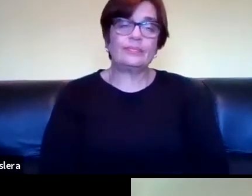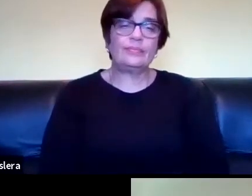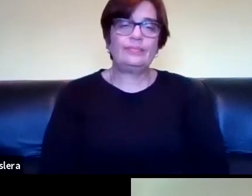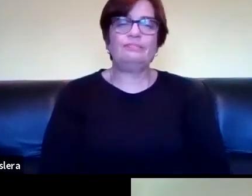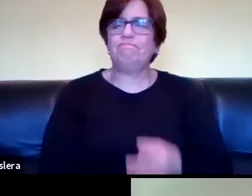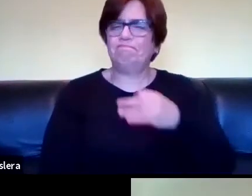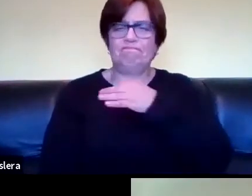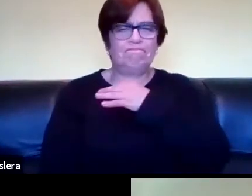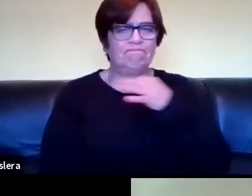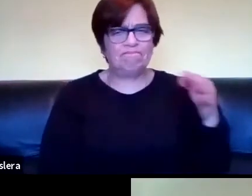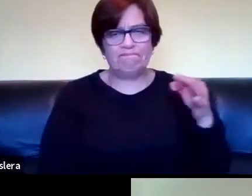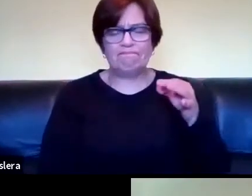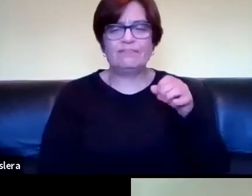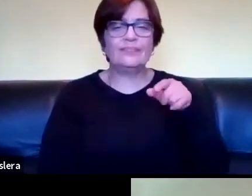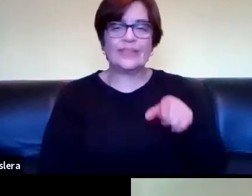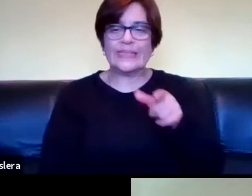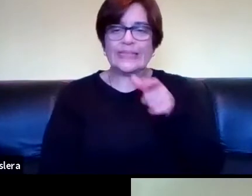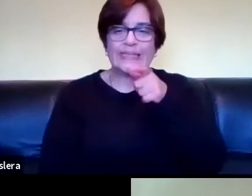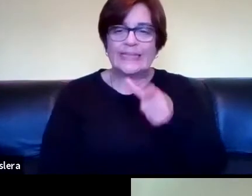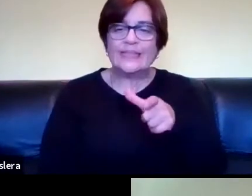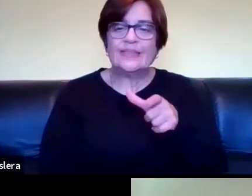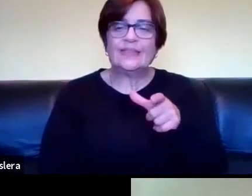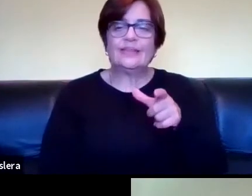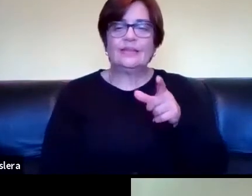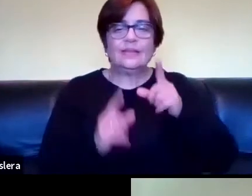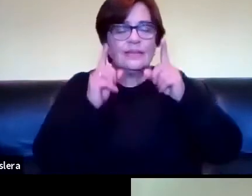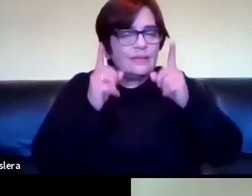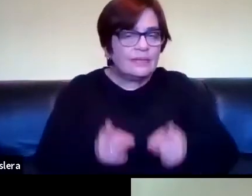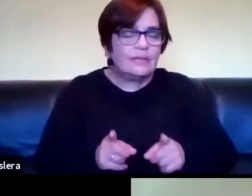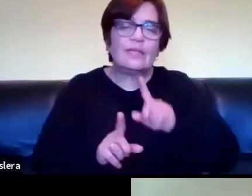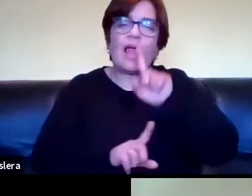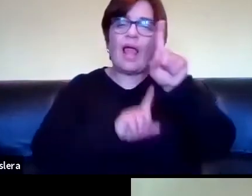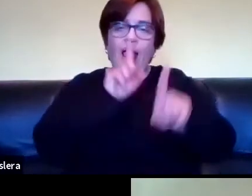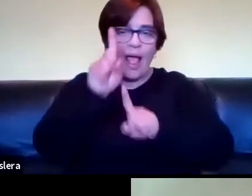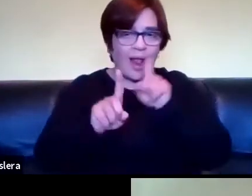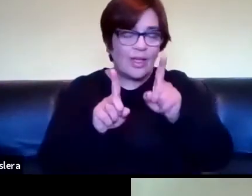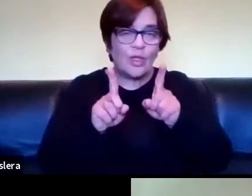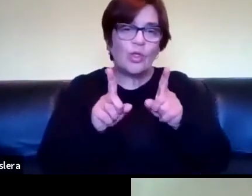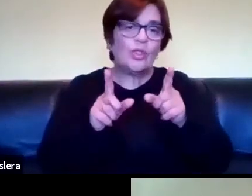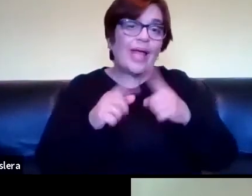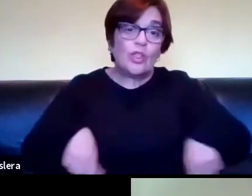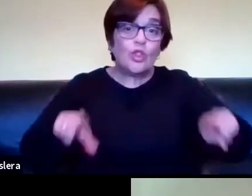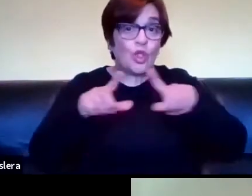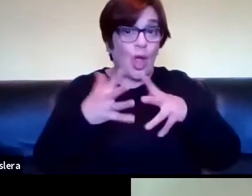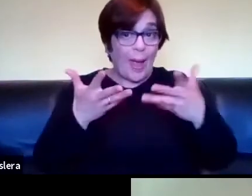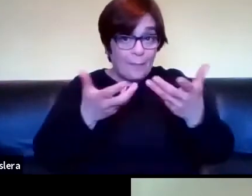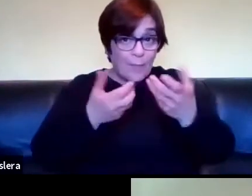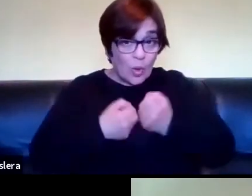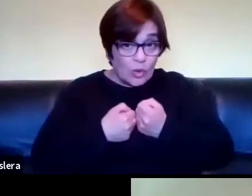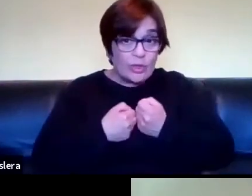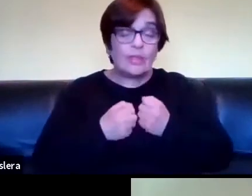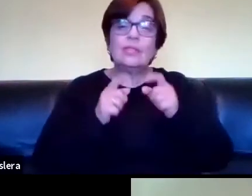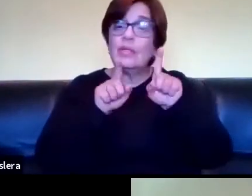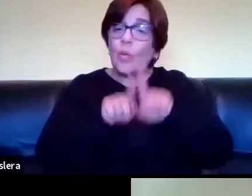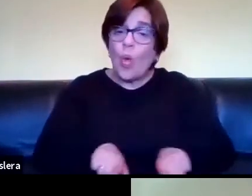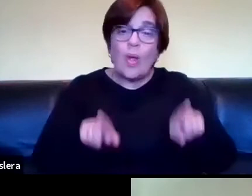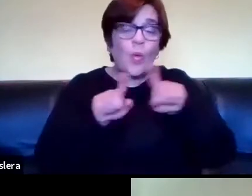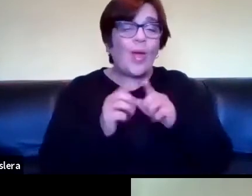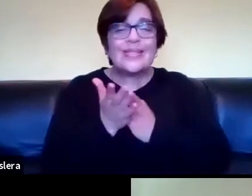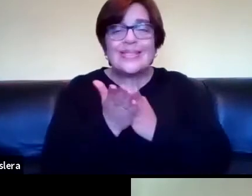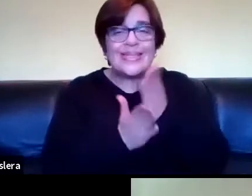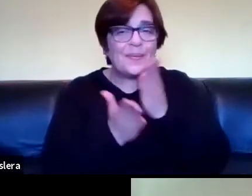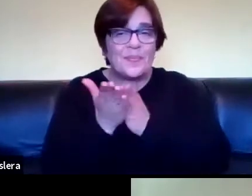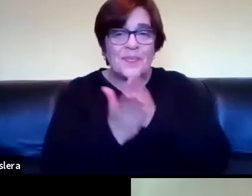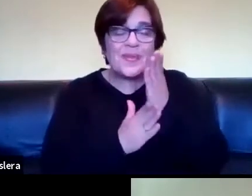fantástico quiere decir que también es algo que además de darnos el apoyo entre nosotros también siempre nos interesa